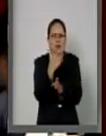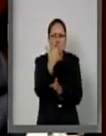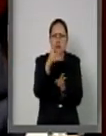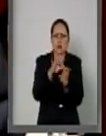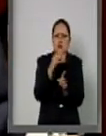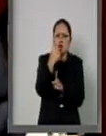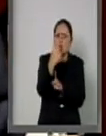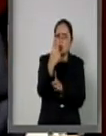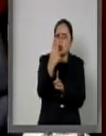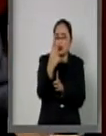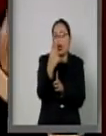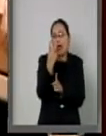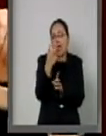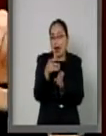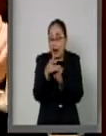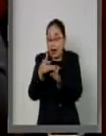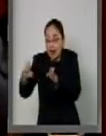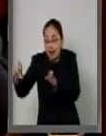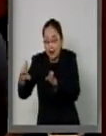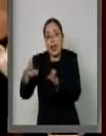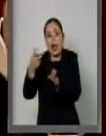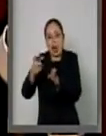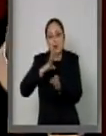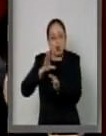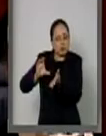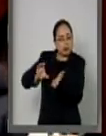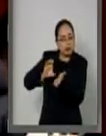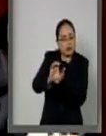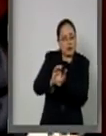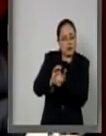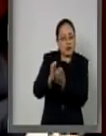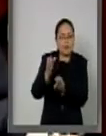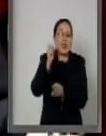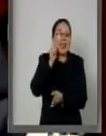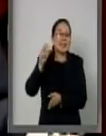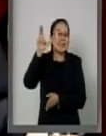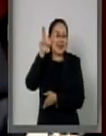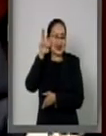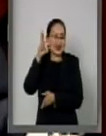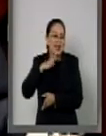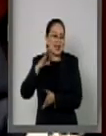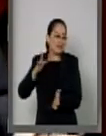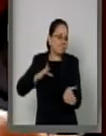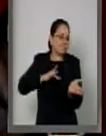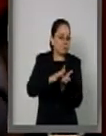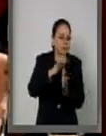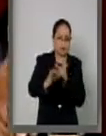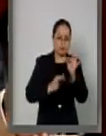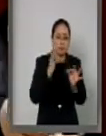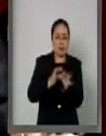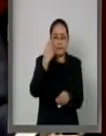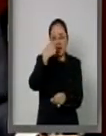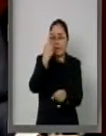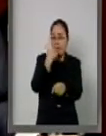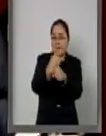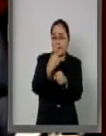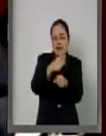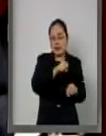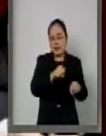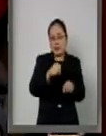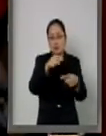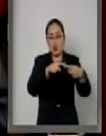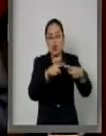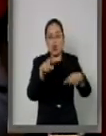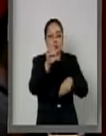.1 grados. Esto se cumplió y se anunció el día de antier que se había cumplido para el primero de los sismos y